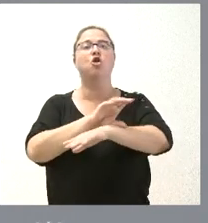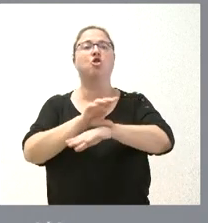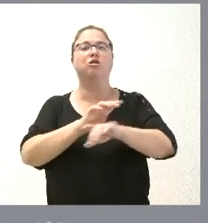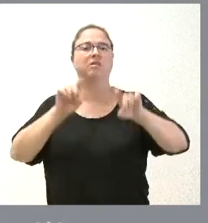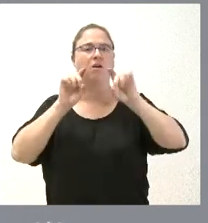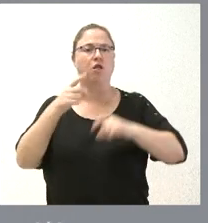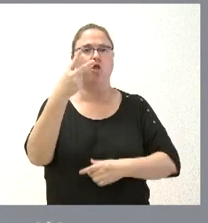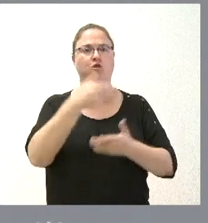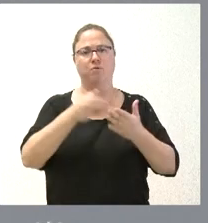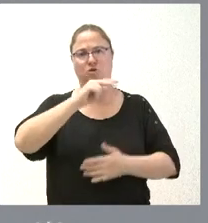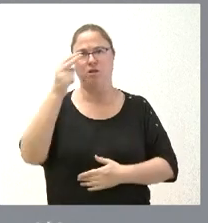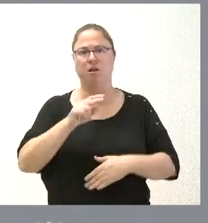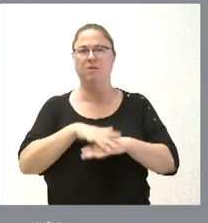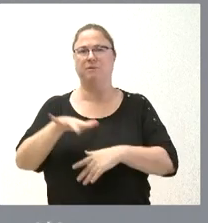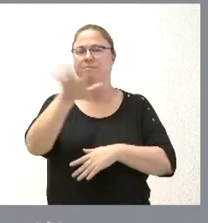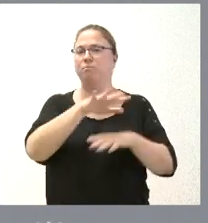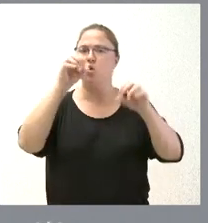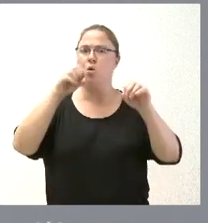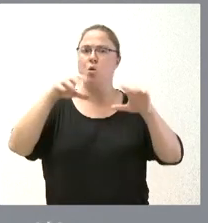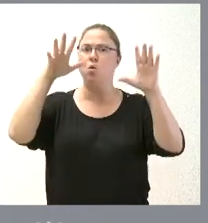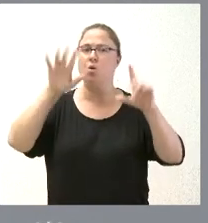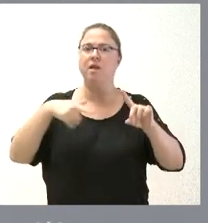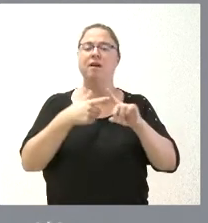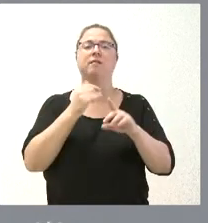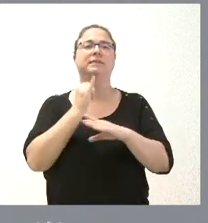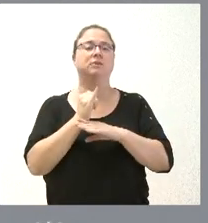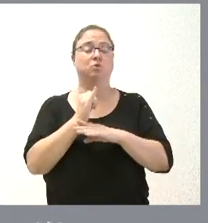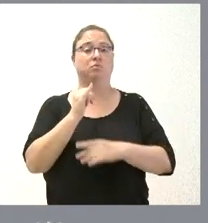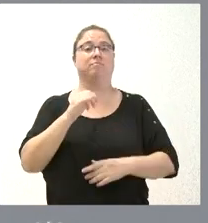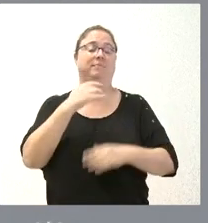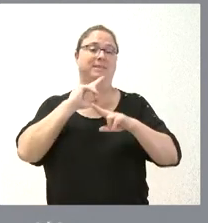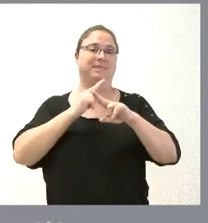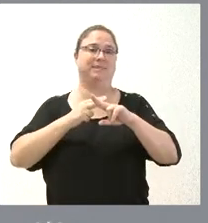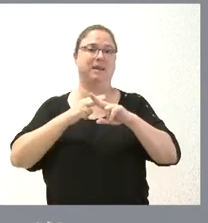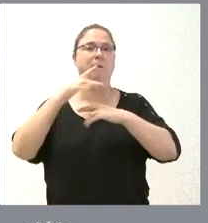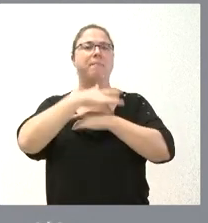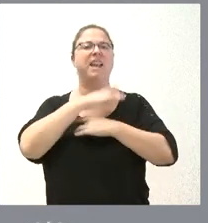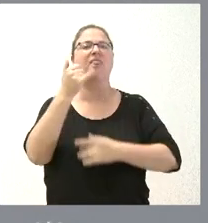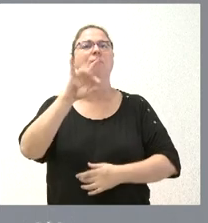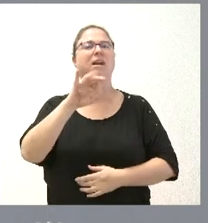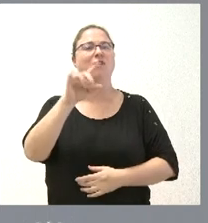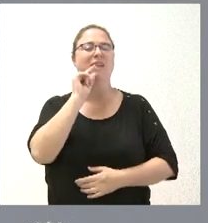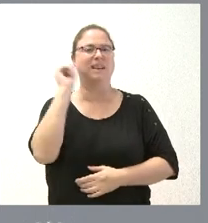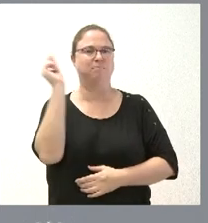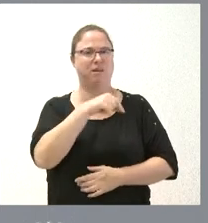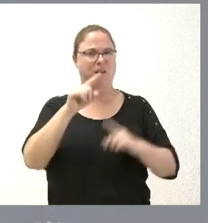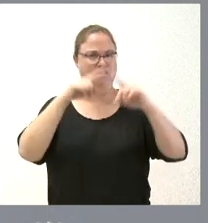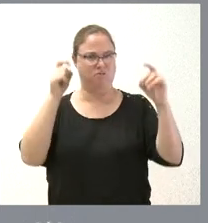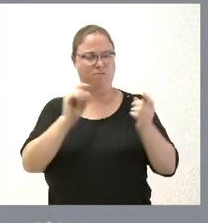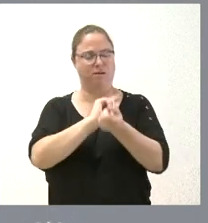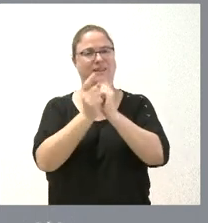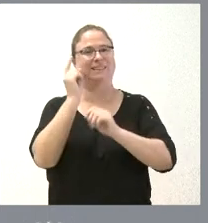mejorar la envolvente térmica y la iluminación del Instituto de Educación Secundaria María Zambrano en el Espinar, en Segovia. Se cambiarán, asimismo,